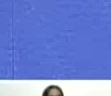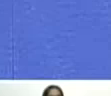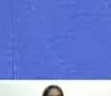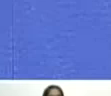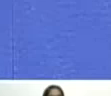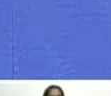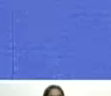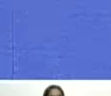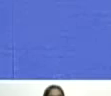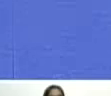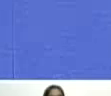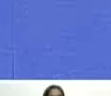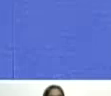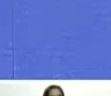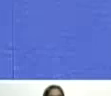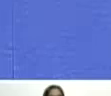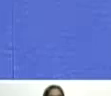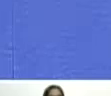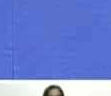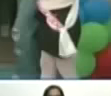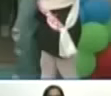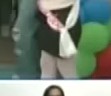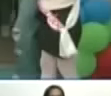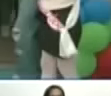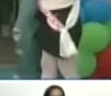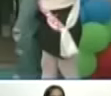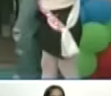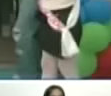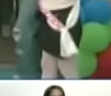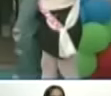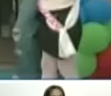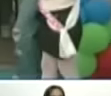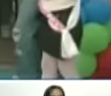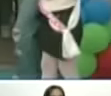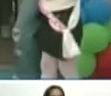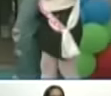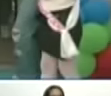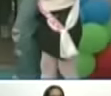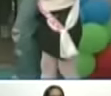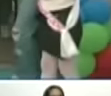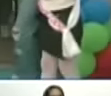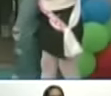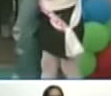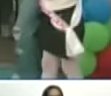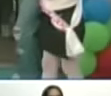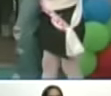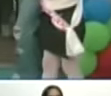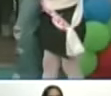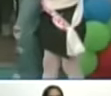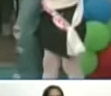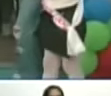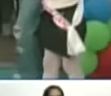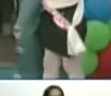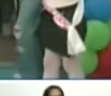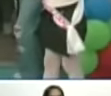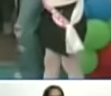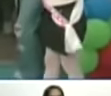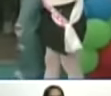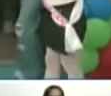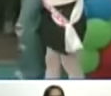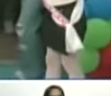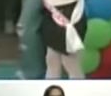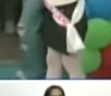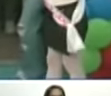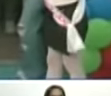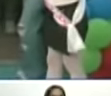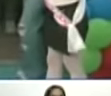yo ahí no digo más ahí vivimos Silita y yo y ahí